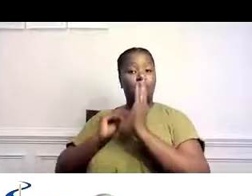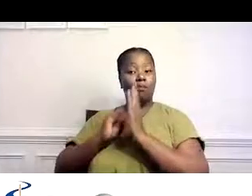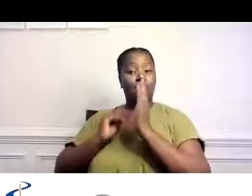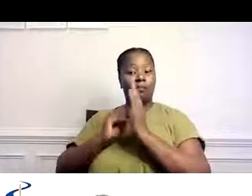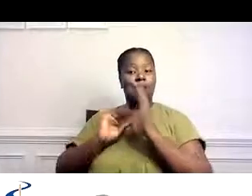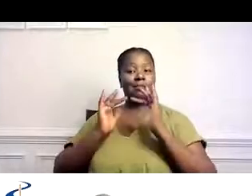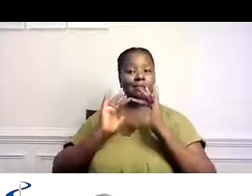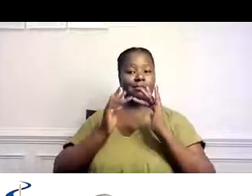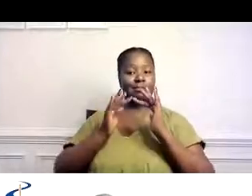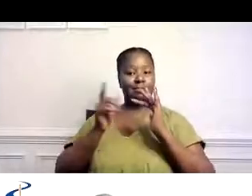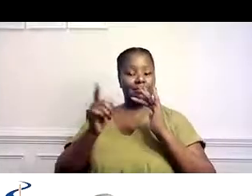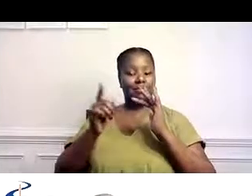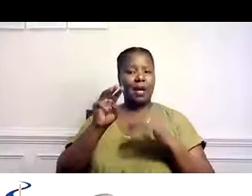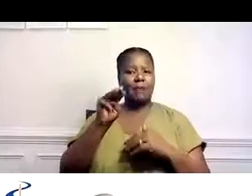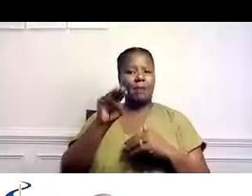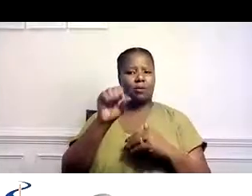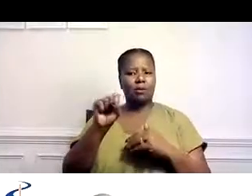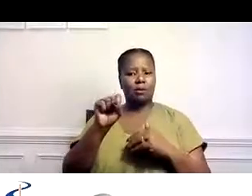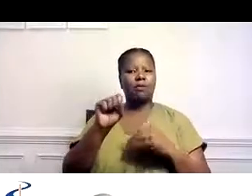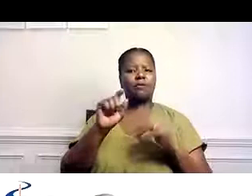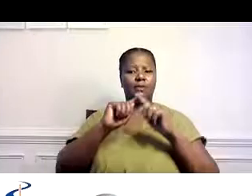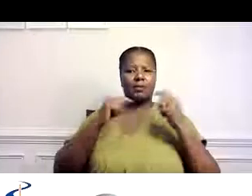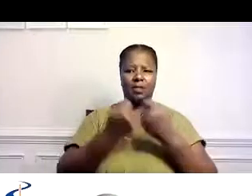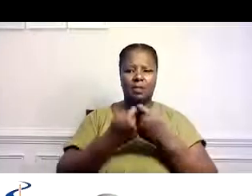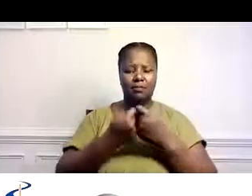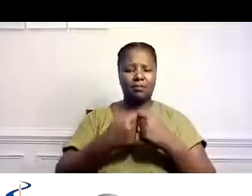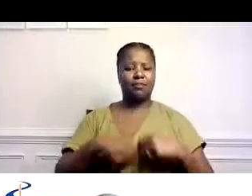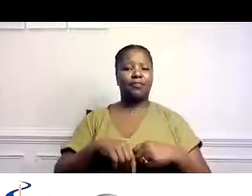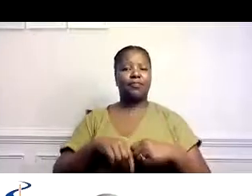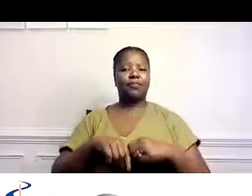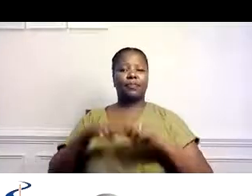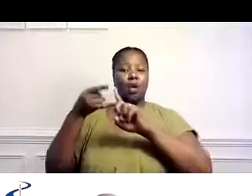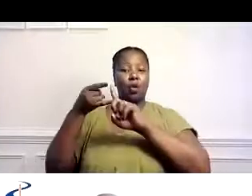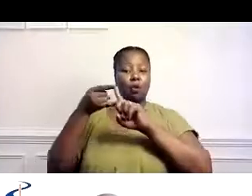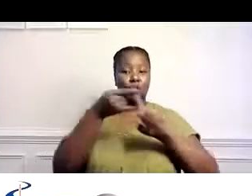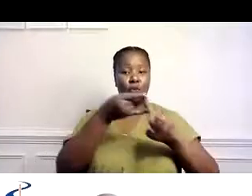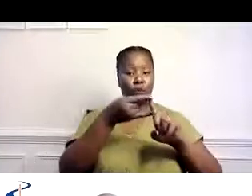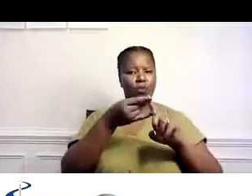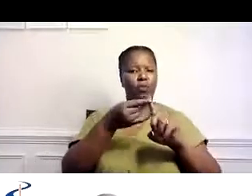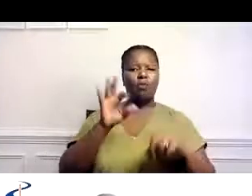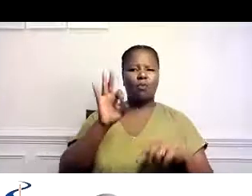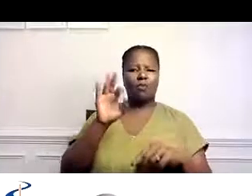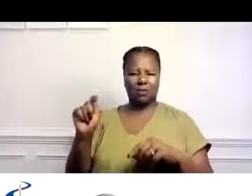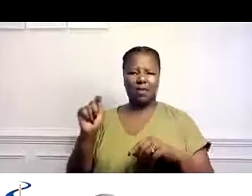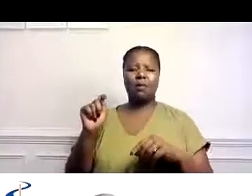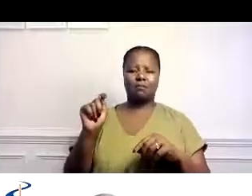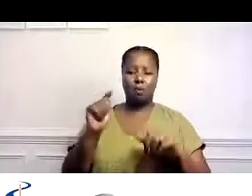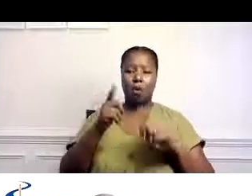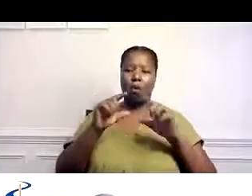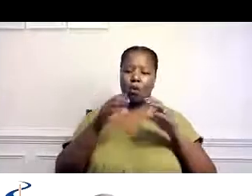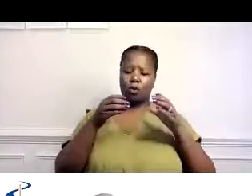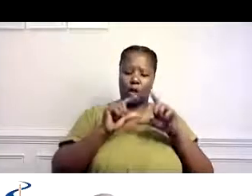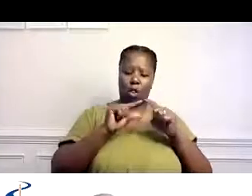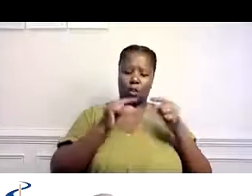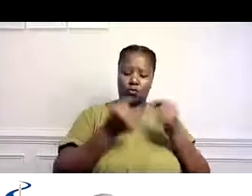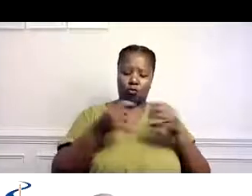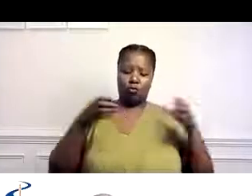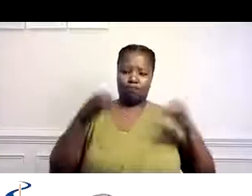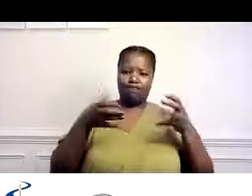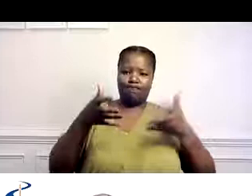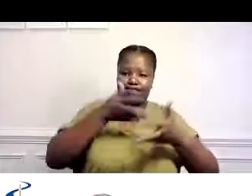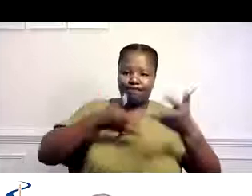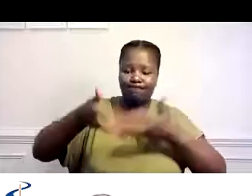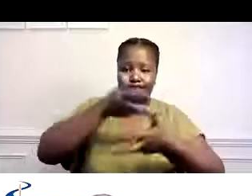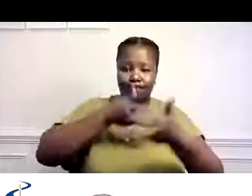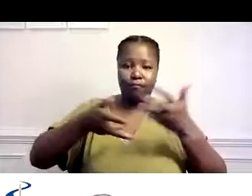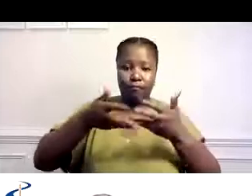Tal vez aprendizaje remoto usando Microsoft Teams, Zoom, FaceTime. Y conectarse individualmente a grupos pequeños.